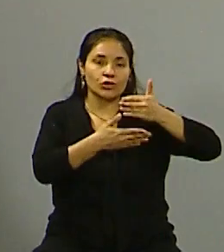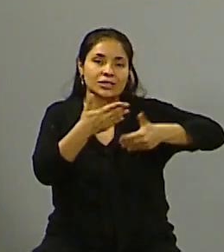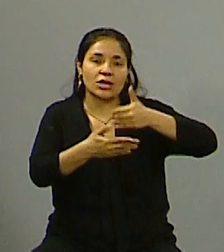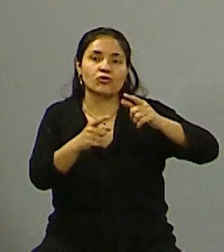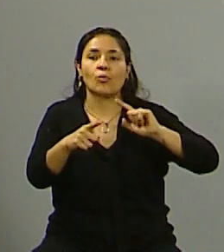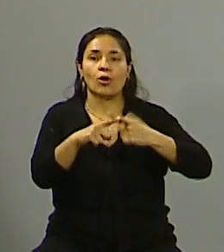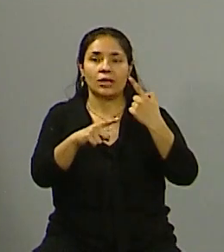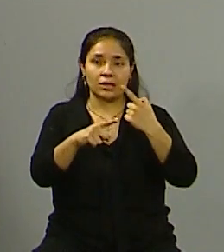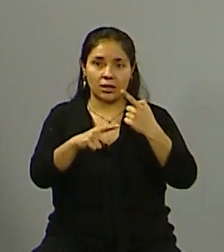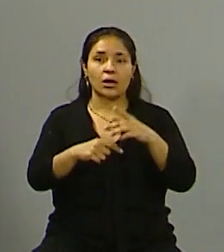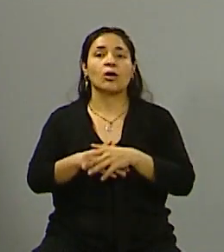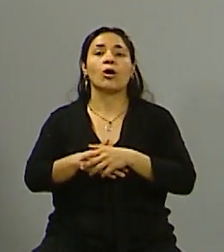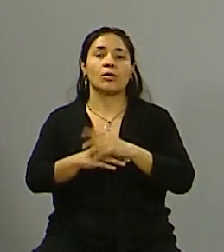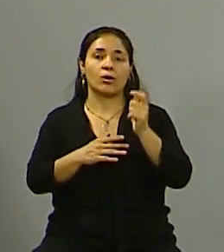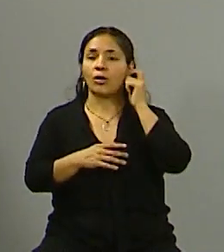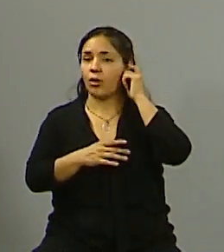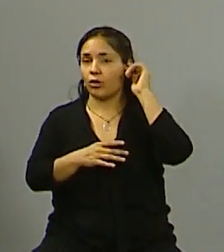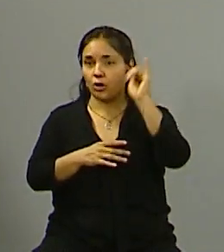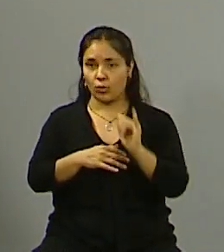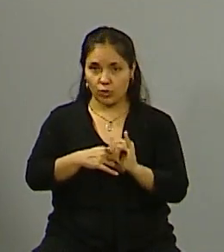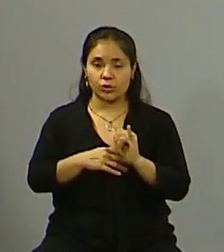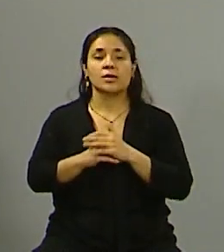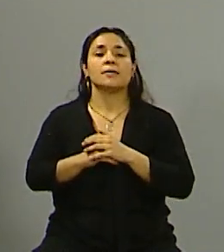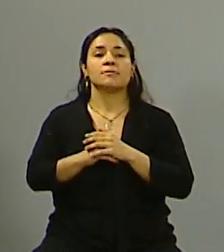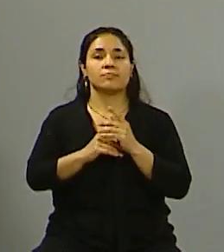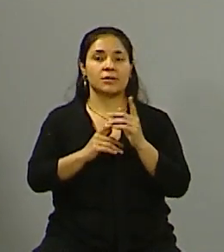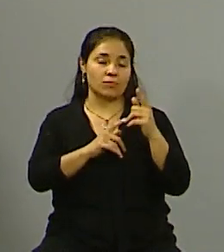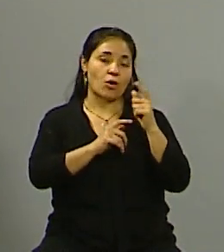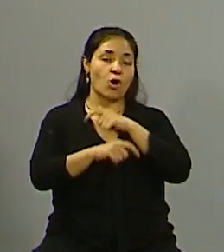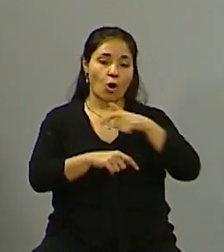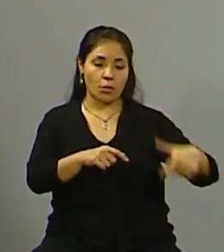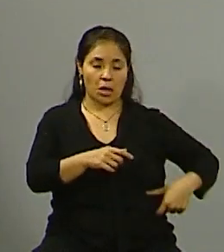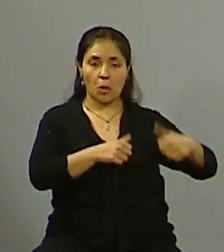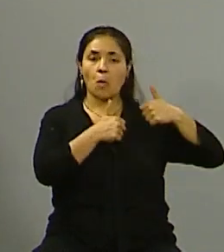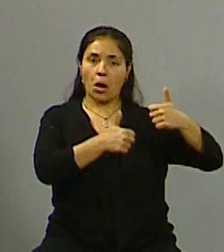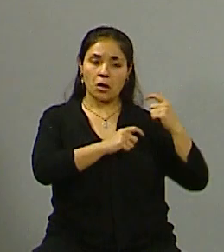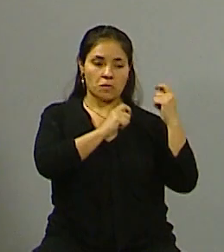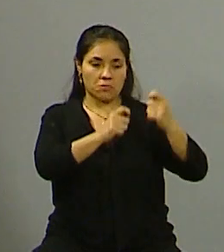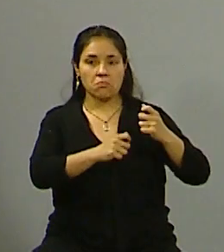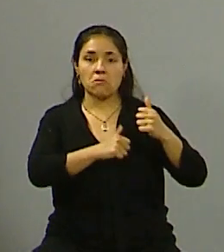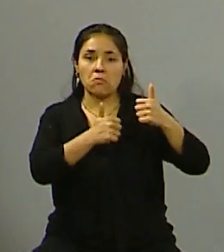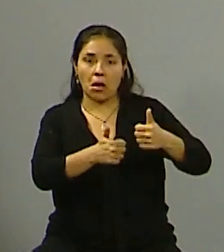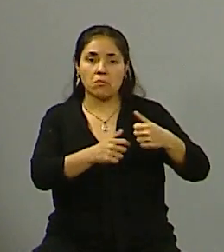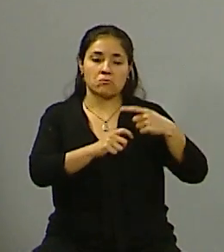político que ha sucedido en Godoy Cruz, donde es una sucesión de buenos gobiernos, de un gobierno mejor que otro gobierno,